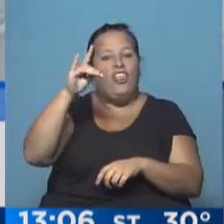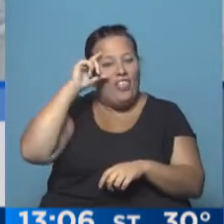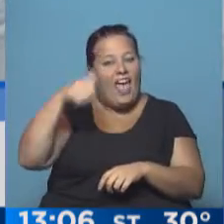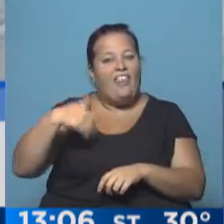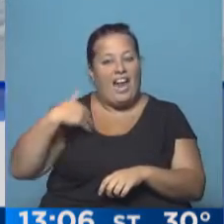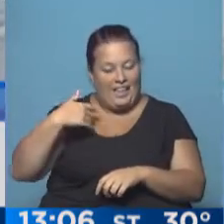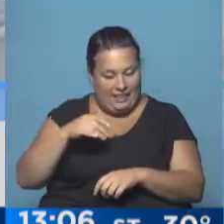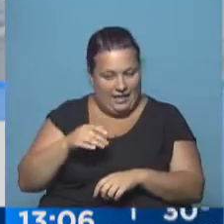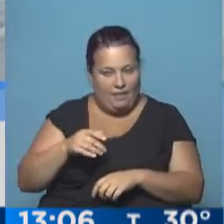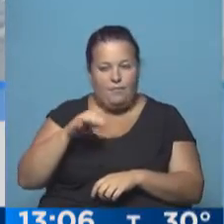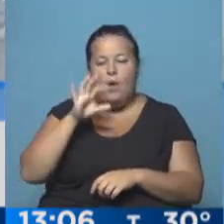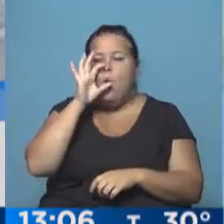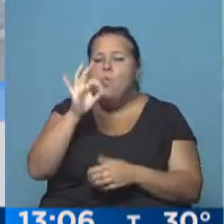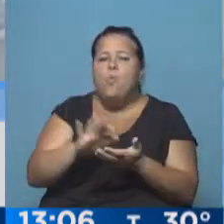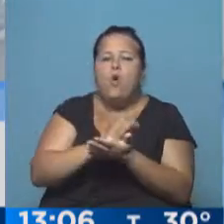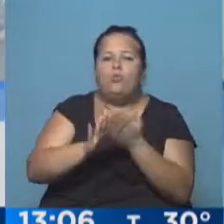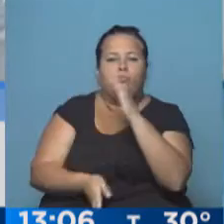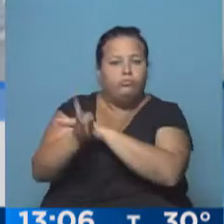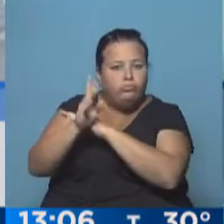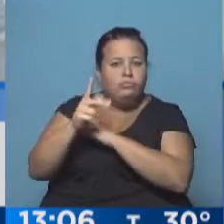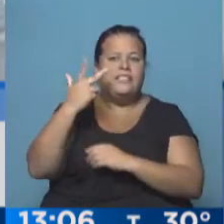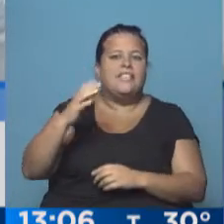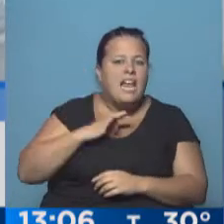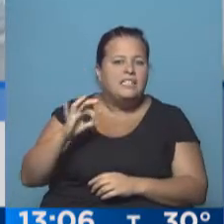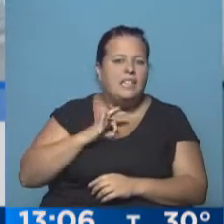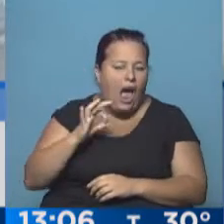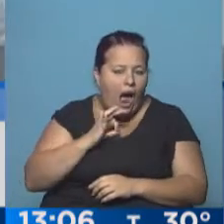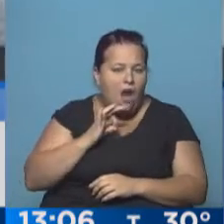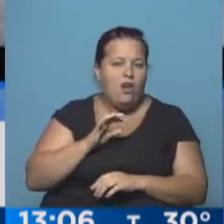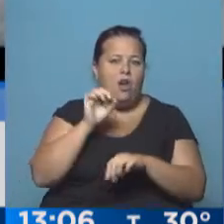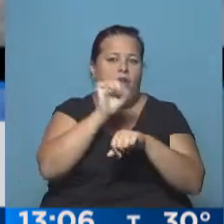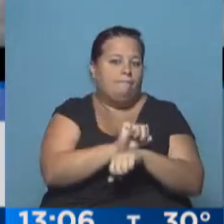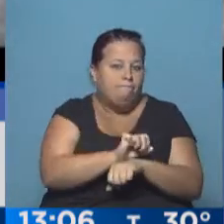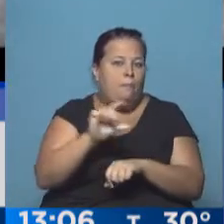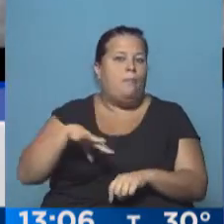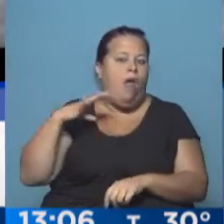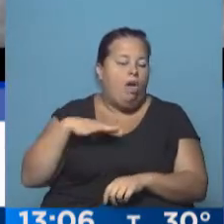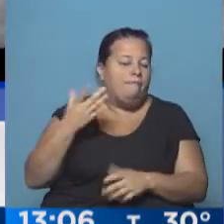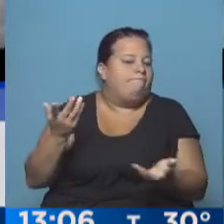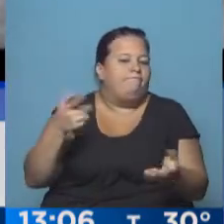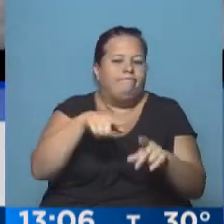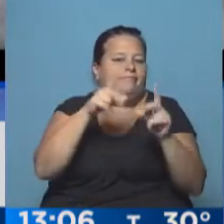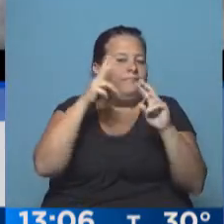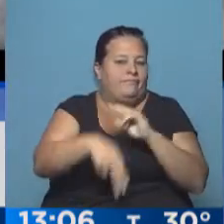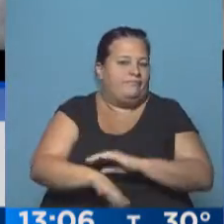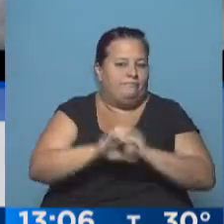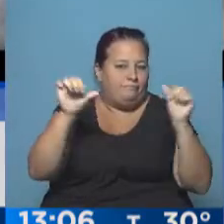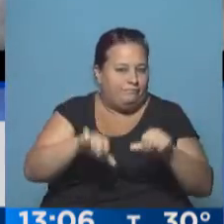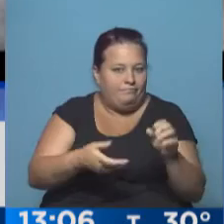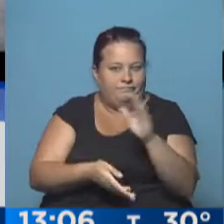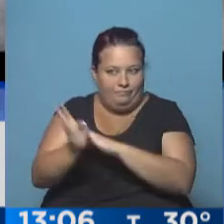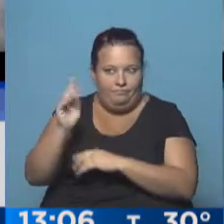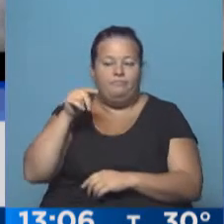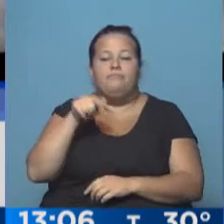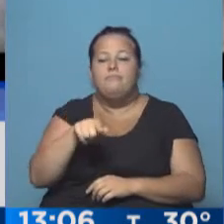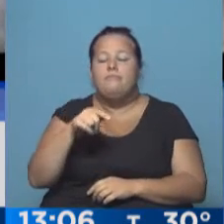Argentina. Como nunca se resolvió esa extradición, estuvieron 3 años, lo tuvieron con preventiva, en algún momento esa preventiva se cayó. Lo